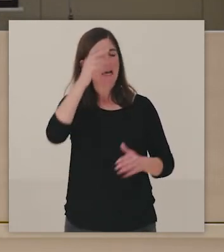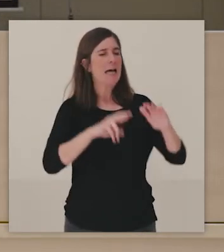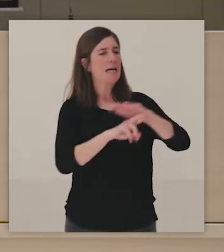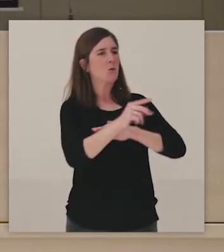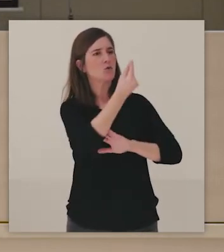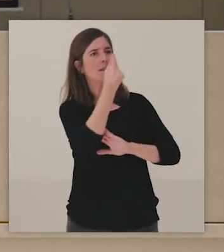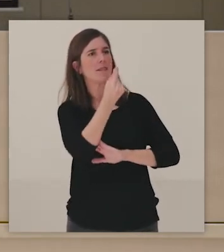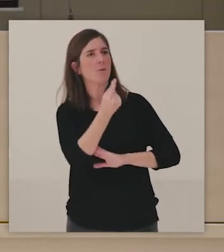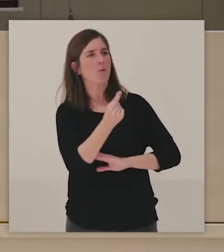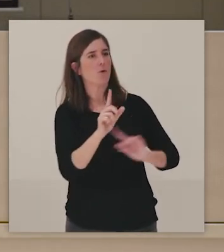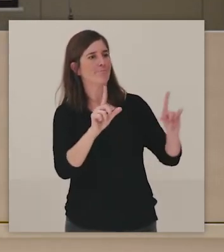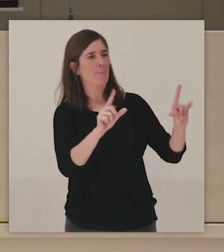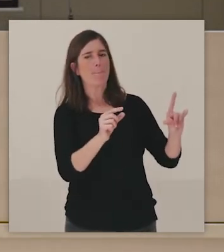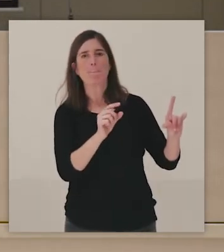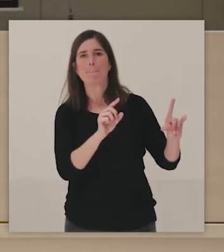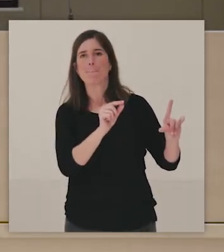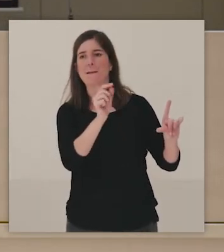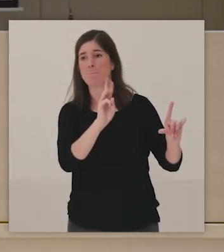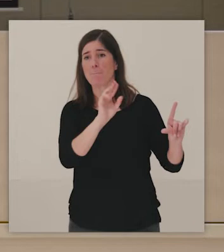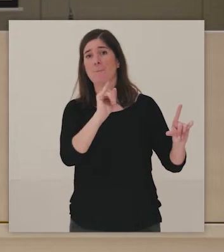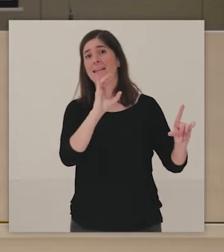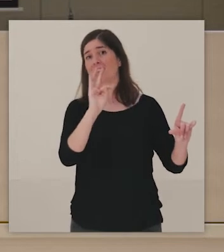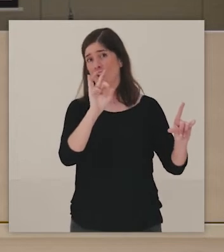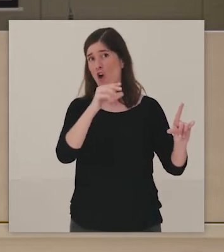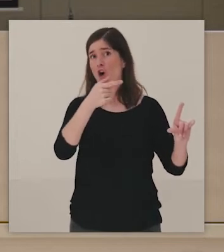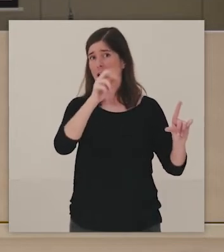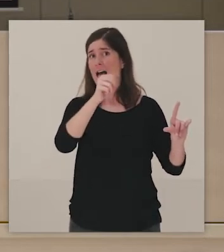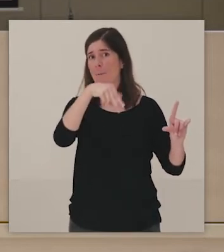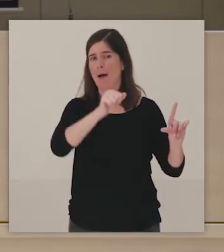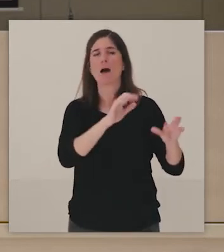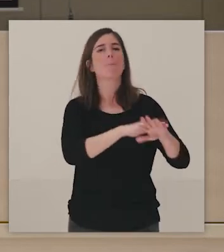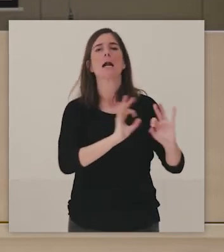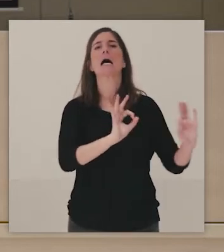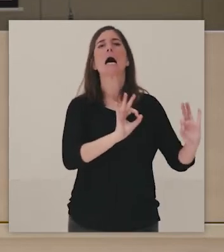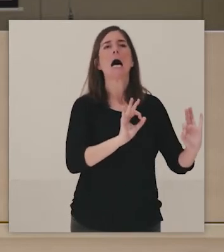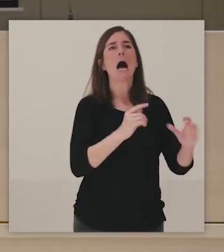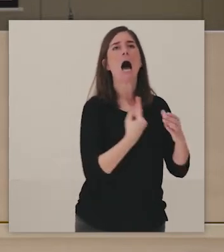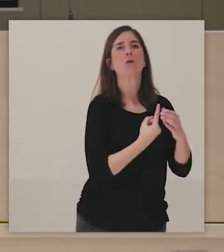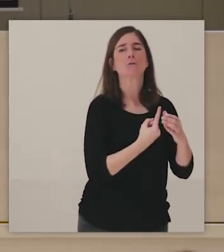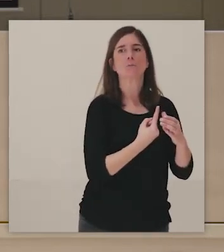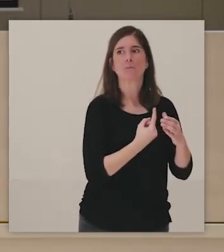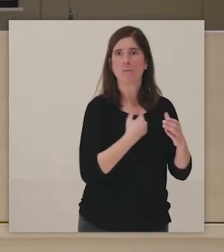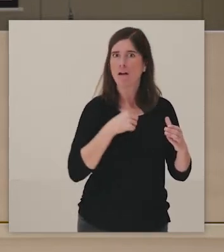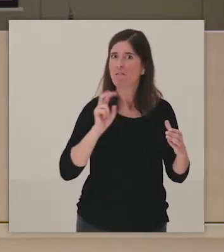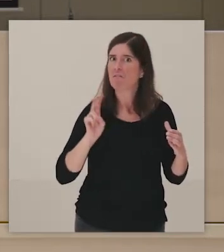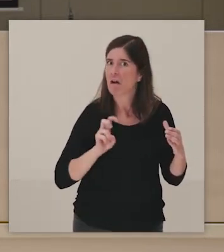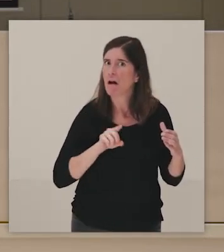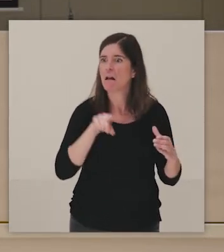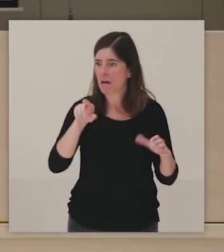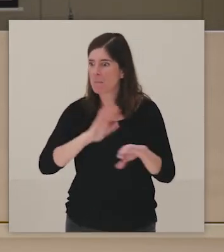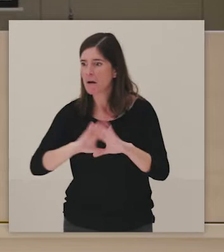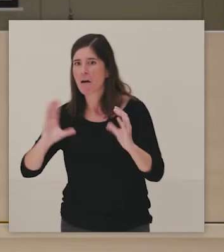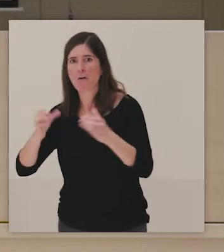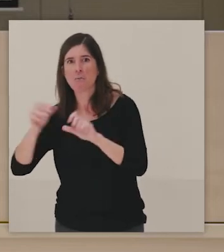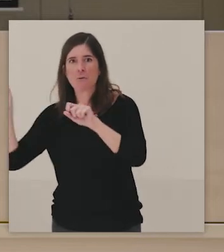pensado para autismo, nos sirve para otros colectivos, para, en este caso, migrantes, o, ¿por qué no?, nos puede servir